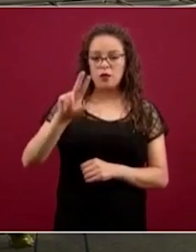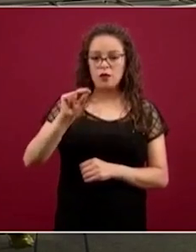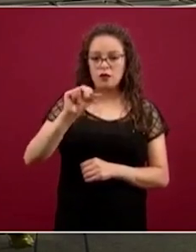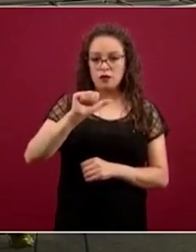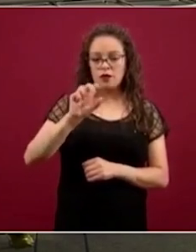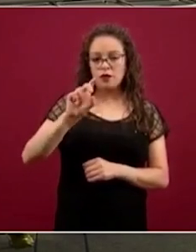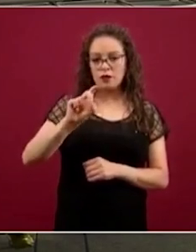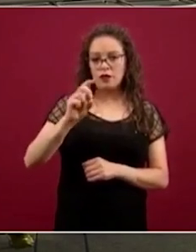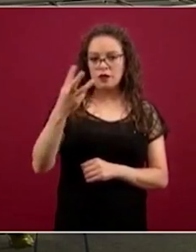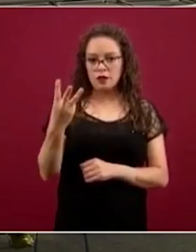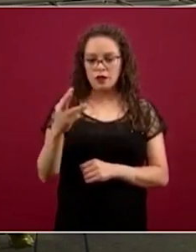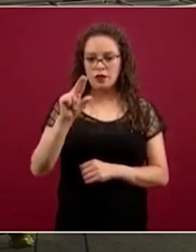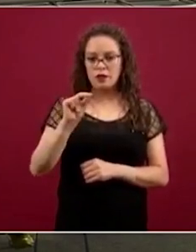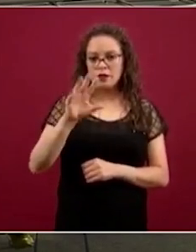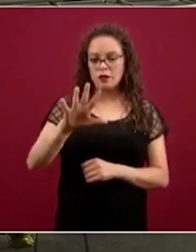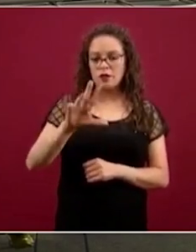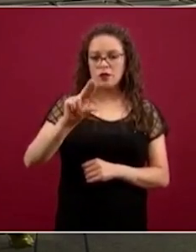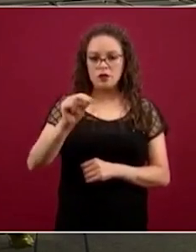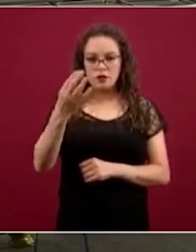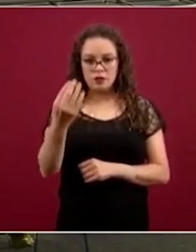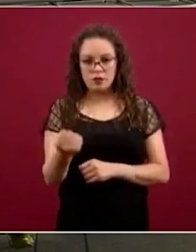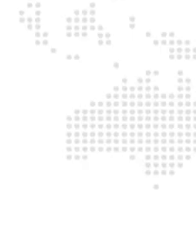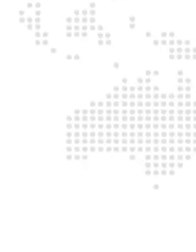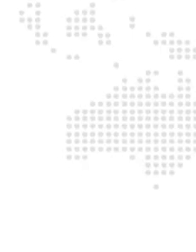85 89.